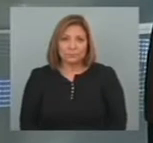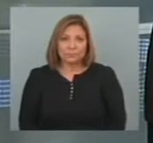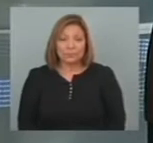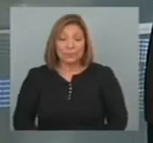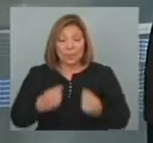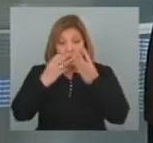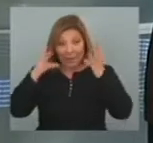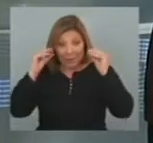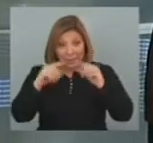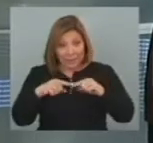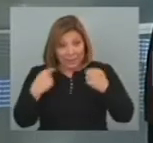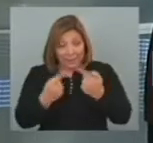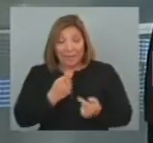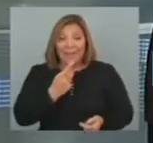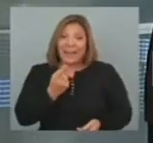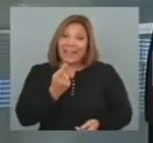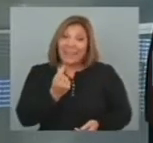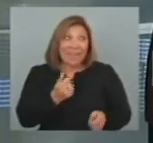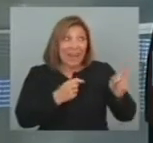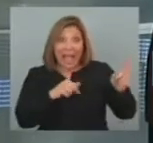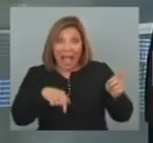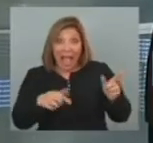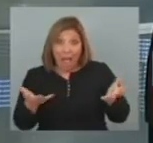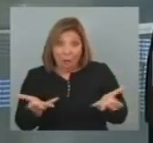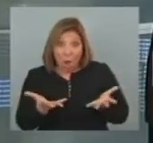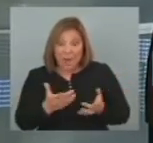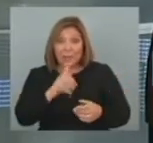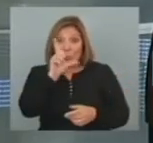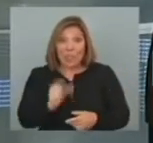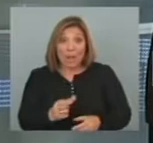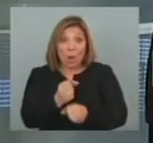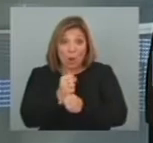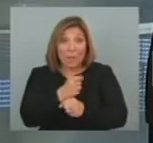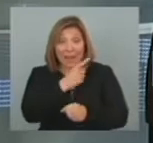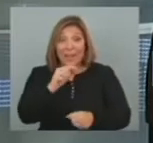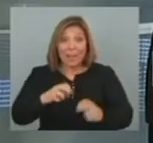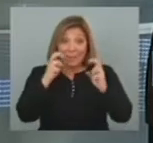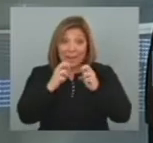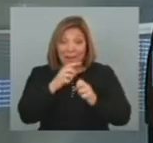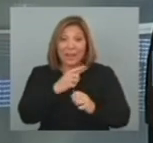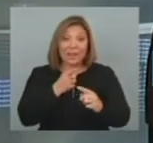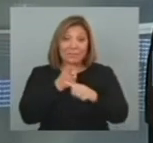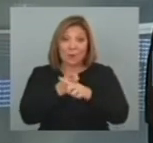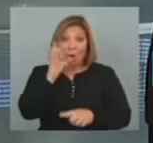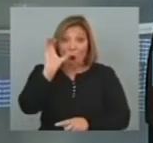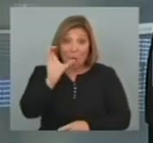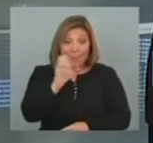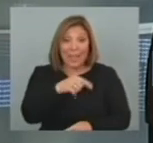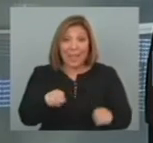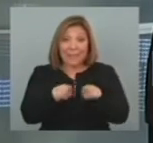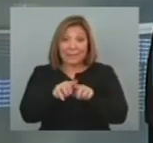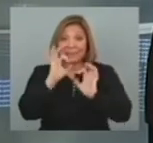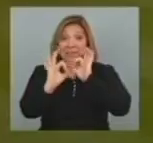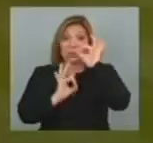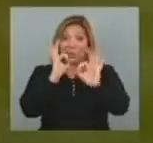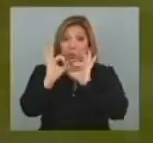Buenas noches para todos River está jugando En estos momentos Por Copa Sudamericana En el Francini Frente a Itaúi de Colombia Empatan 0 a